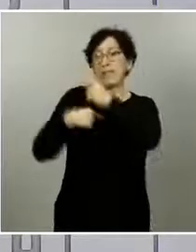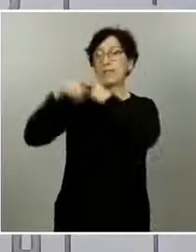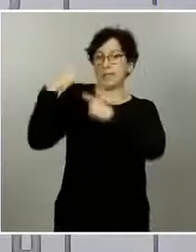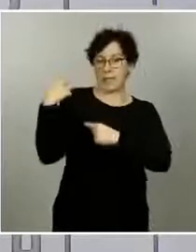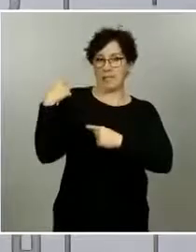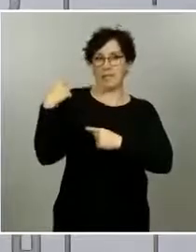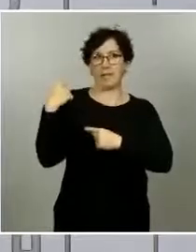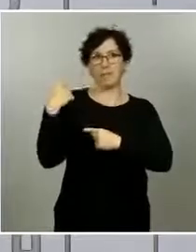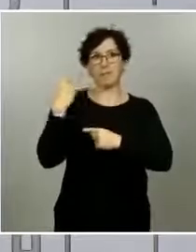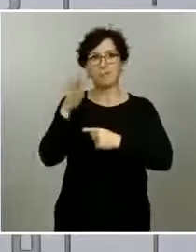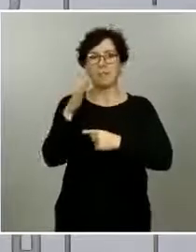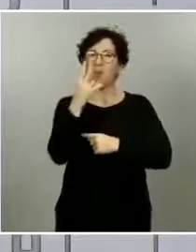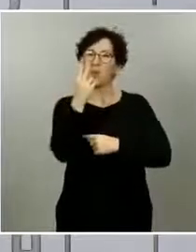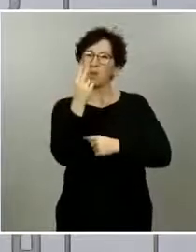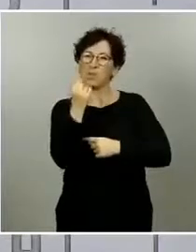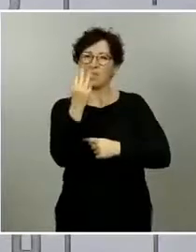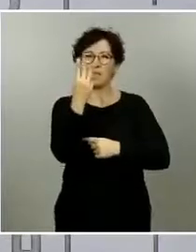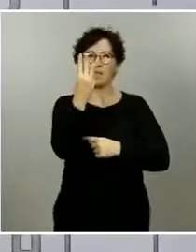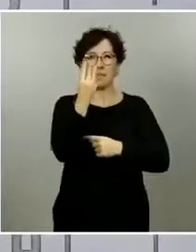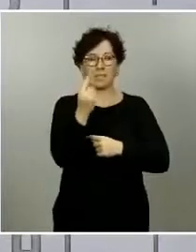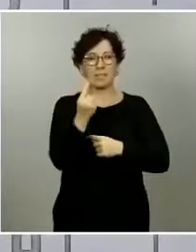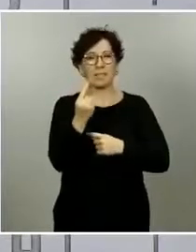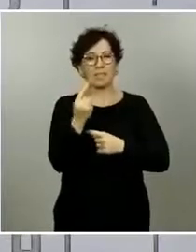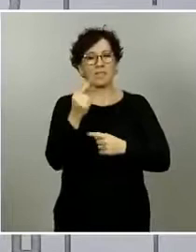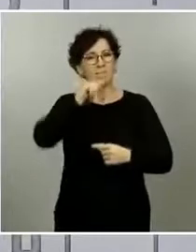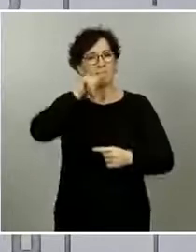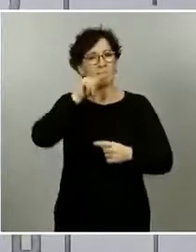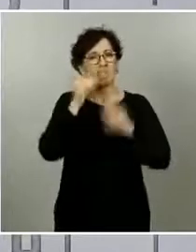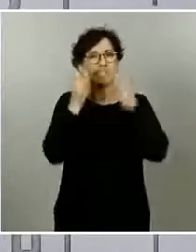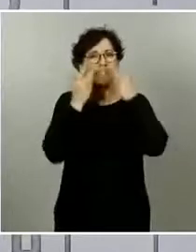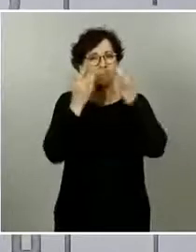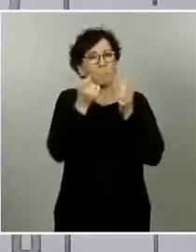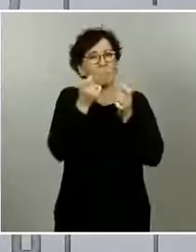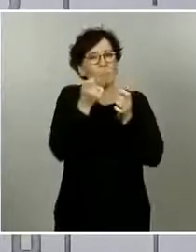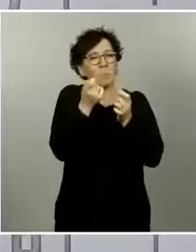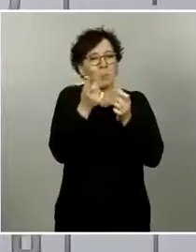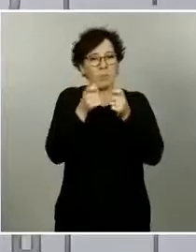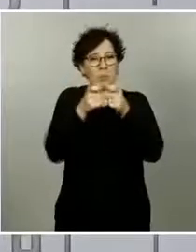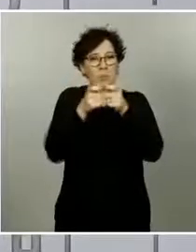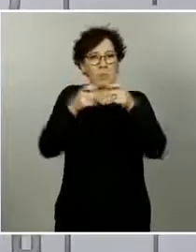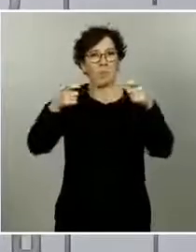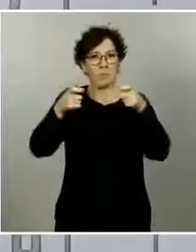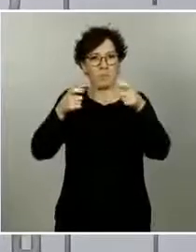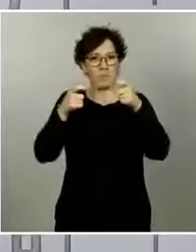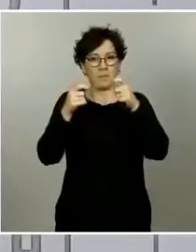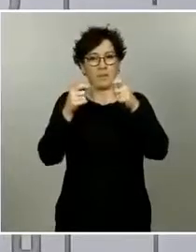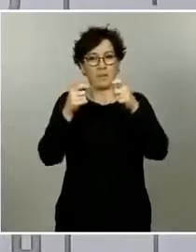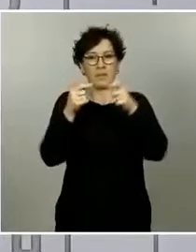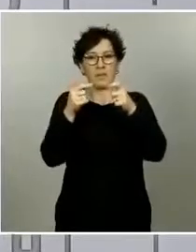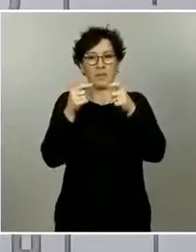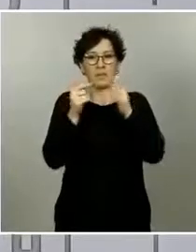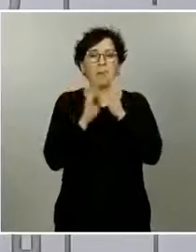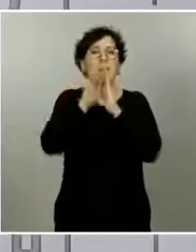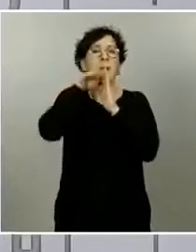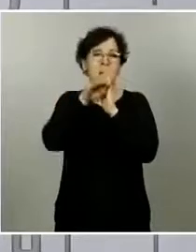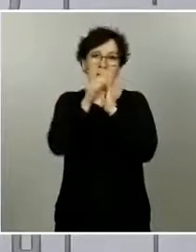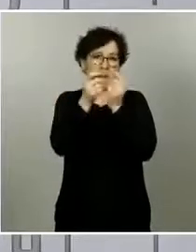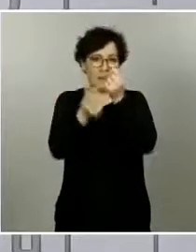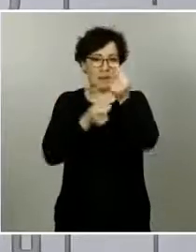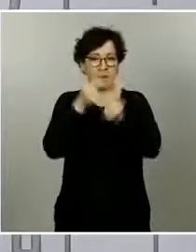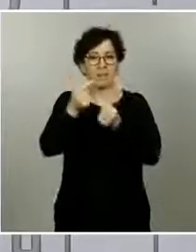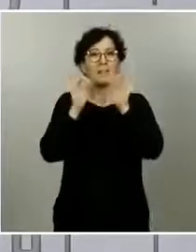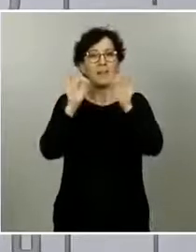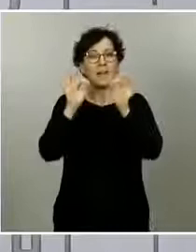ayer. Los que recuerden los datos de ayer y de antes de ayer verán que llevamos ya dos o tres días con un pequeño incremento